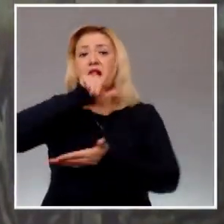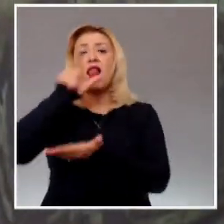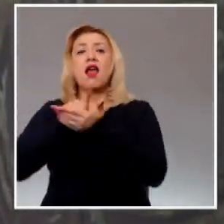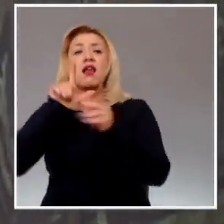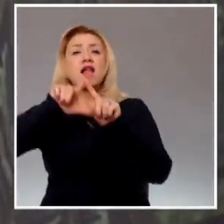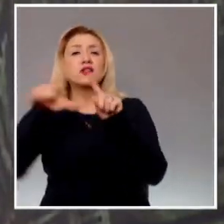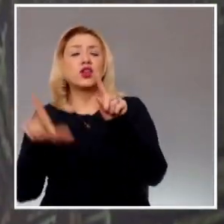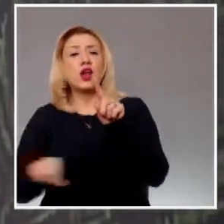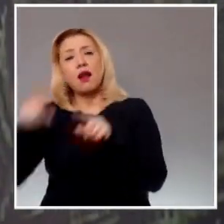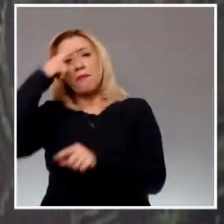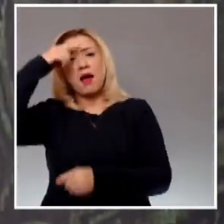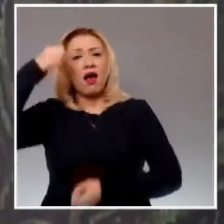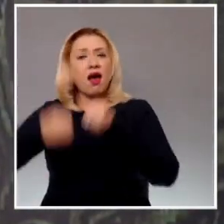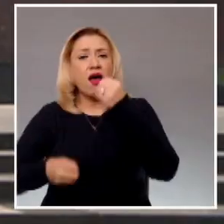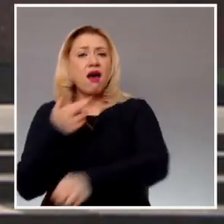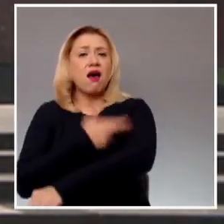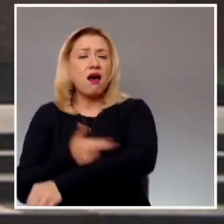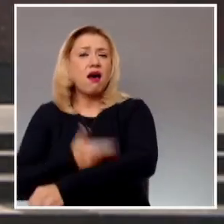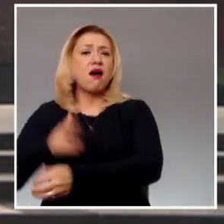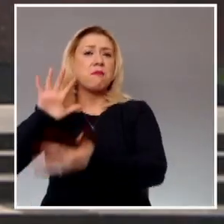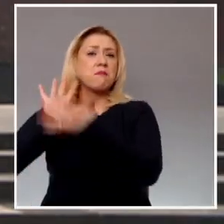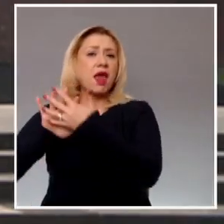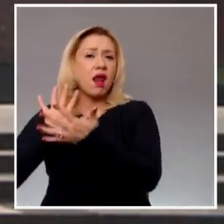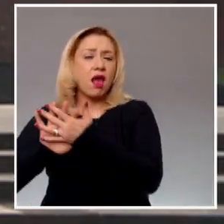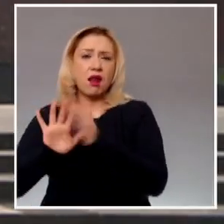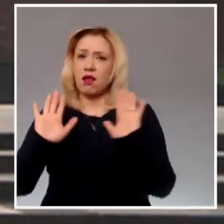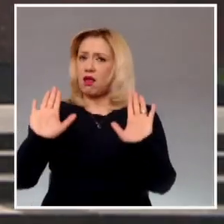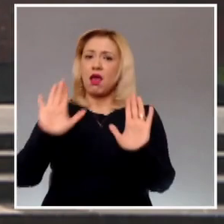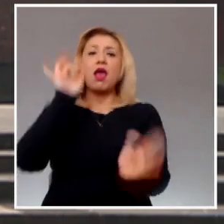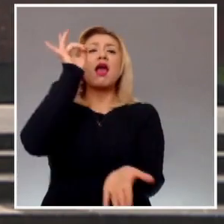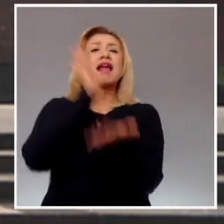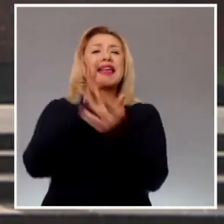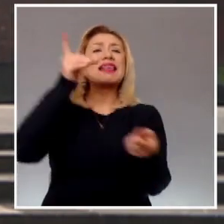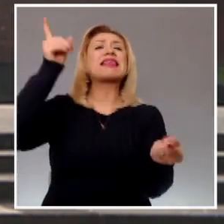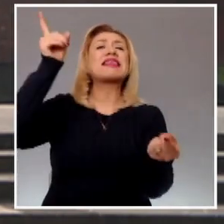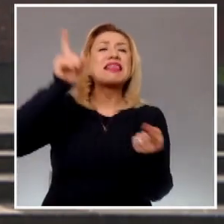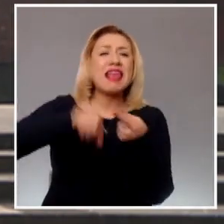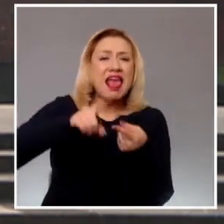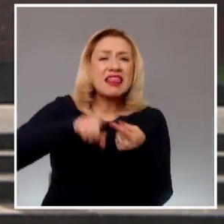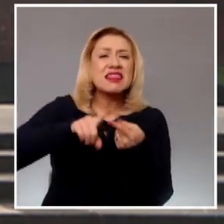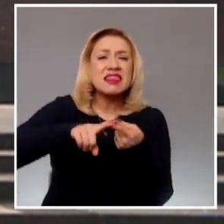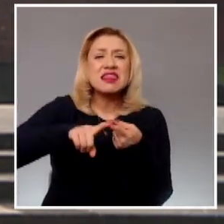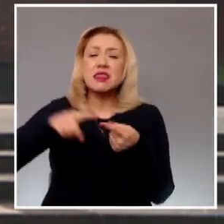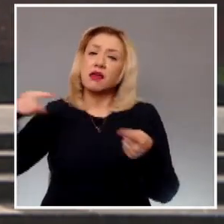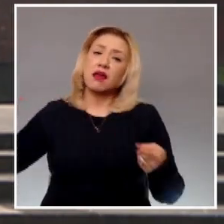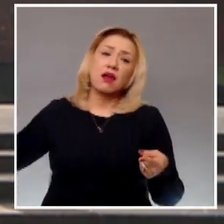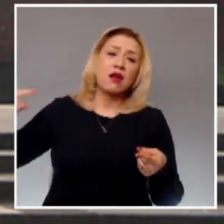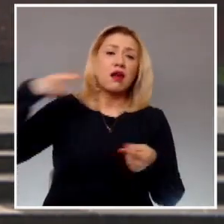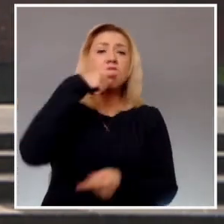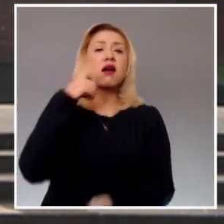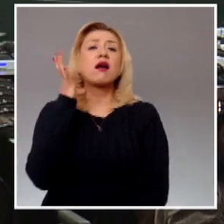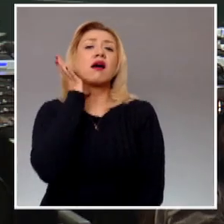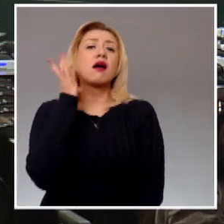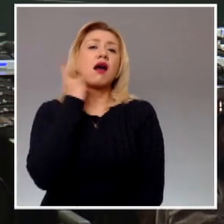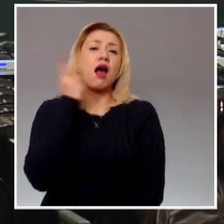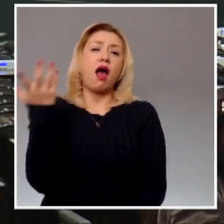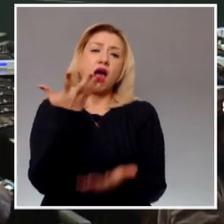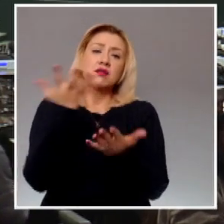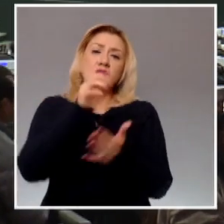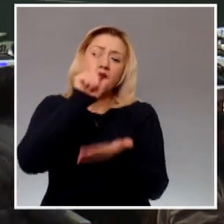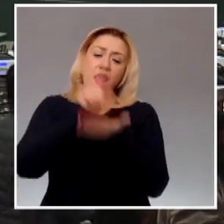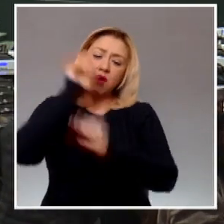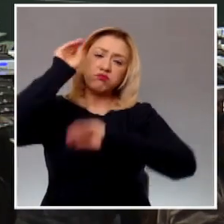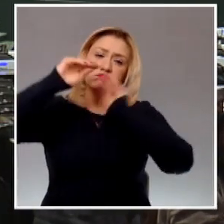Recordó que es facultad exclusiva del Congreso de la Unión expedir dichas normas, las cuales rigen en toda la